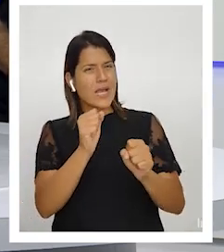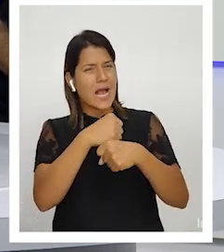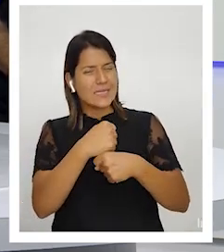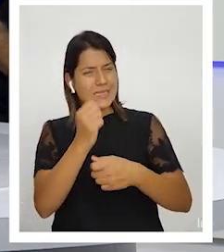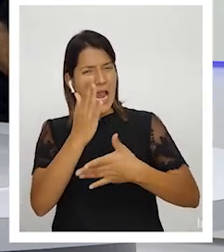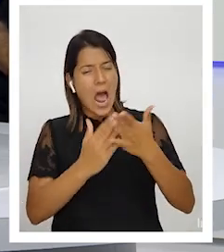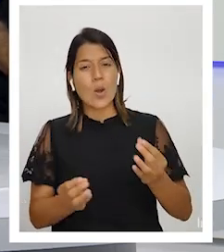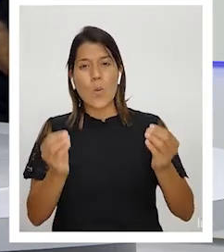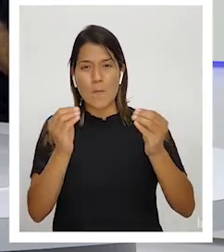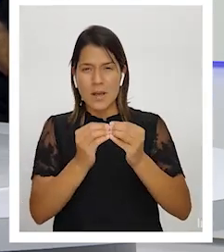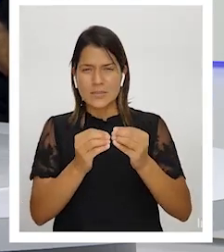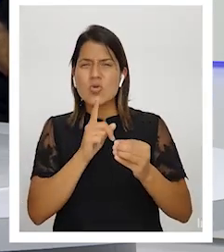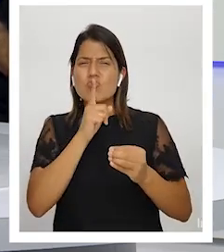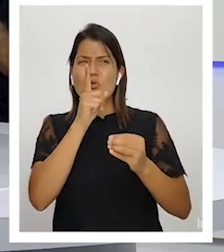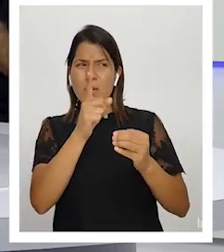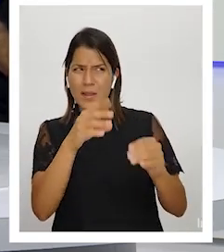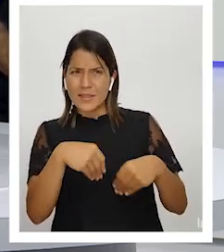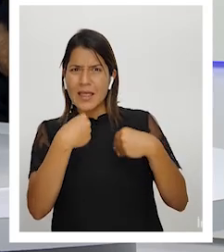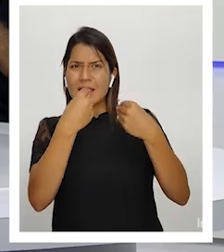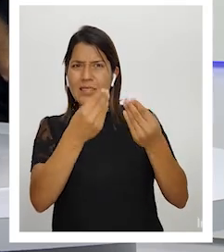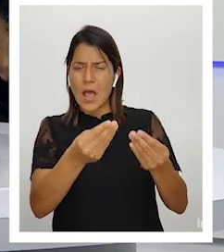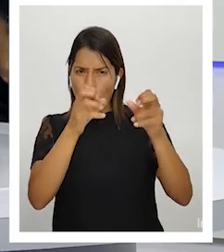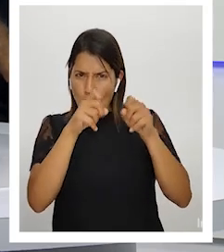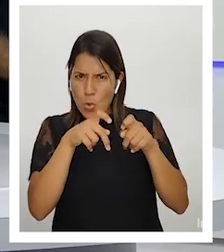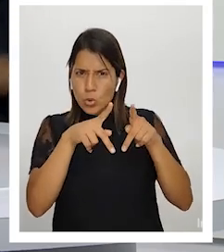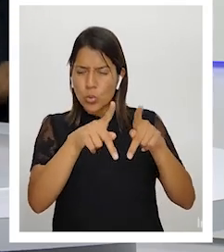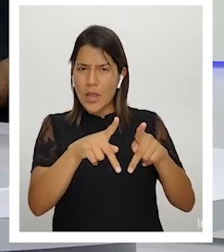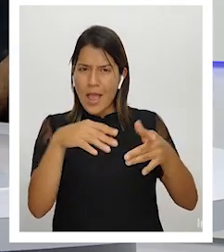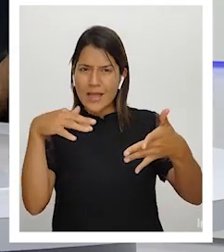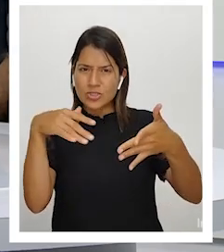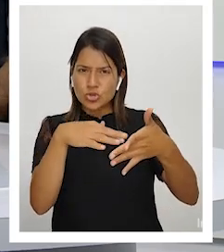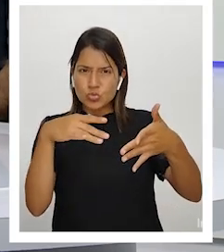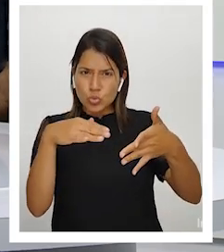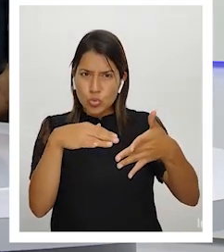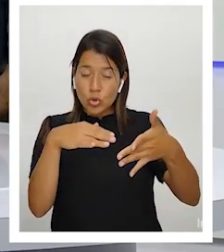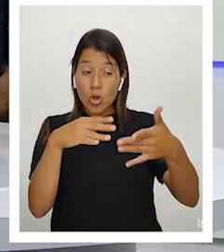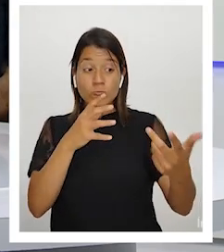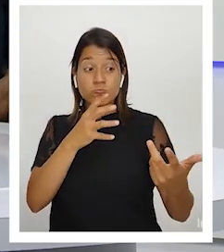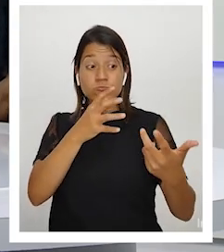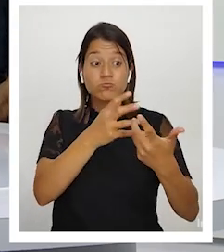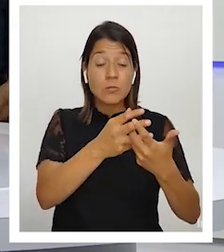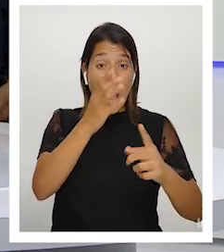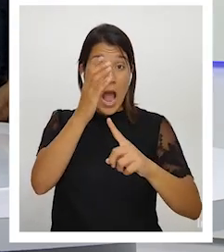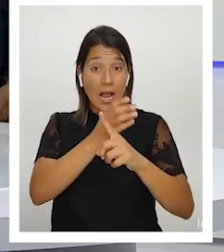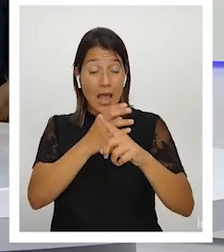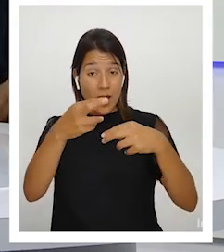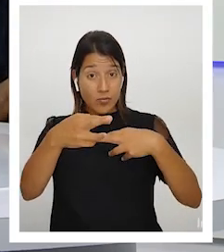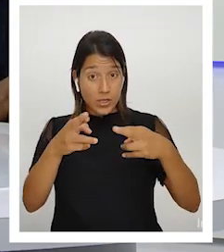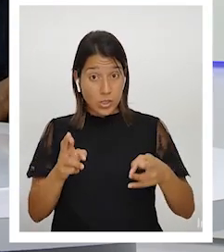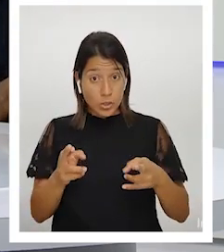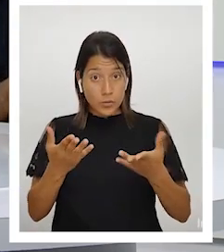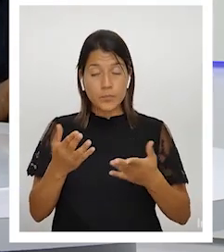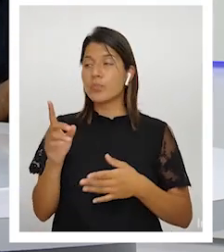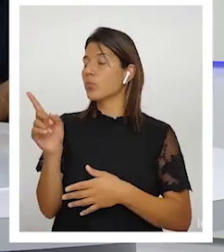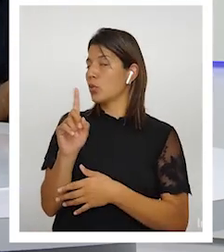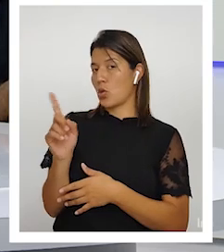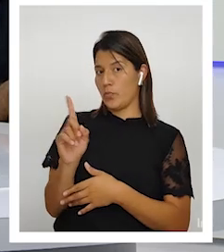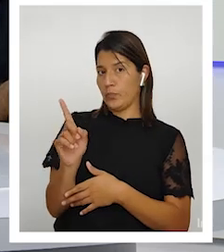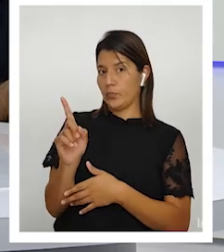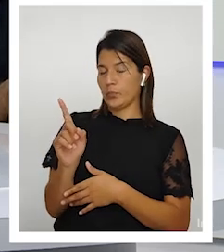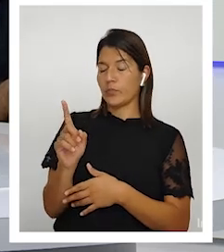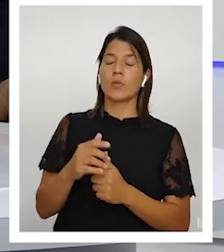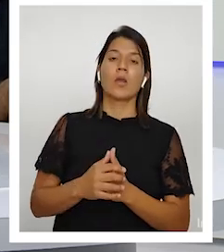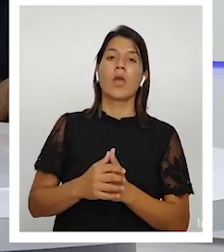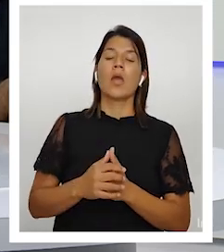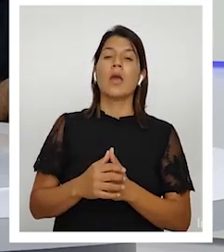dando una oferta académica acorde con las regiones en donde tienen sus sedes no este hay